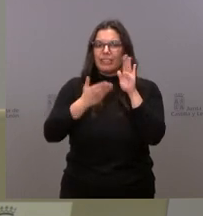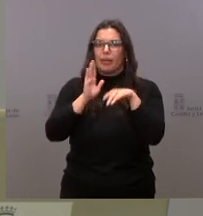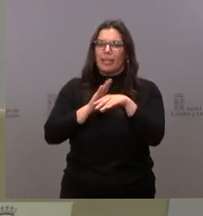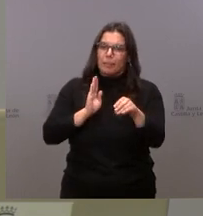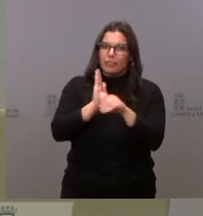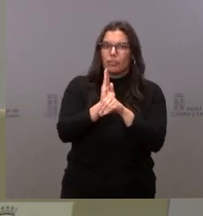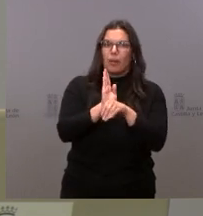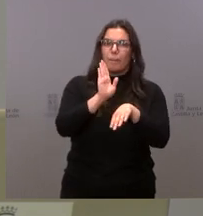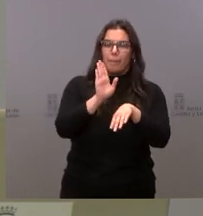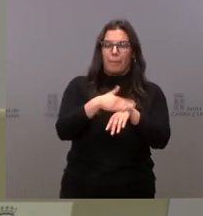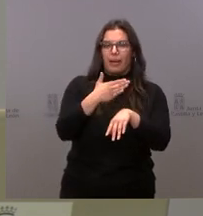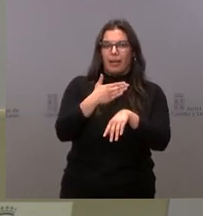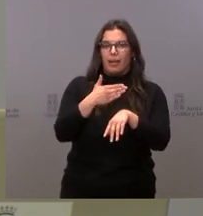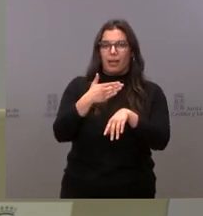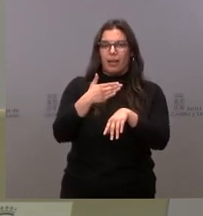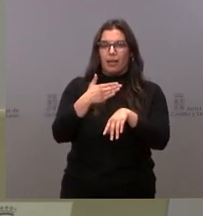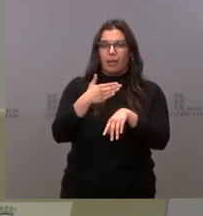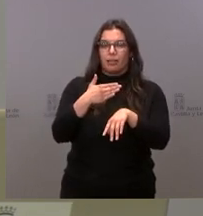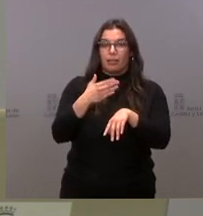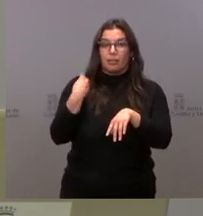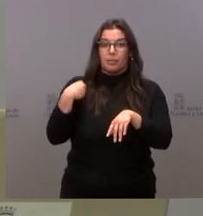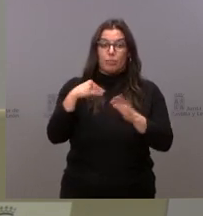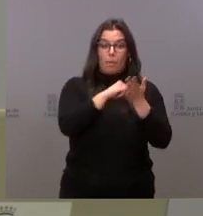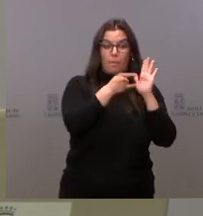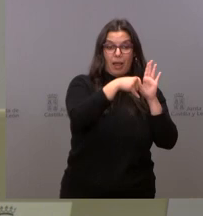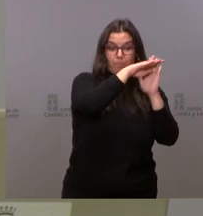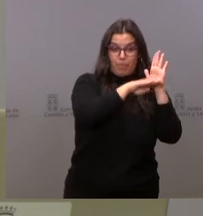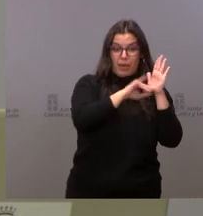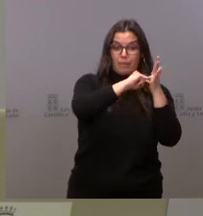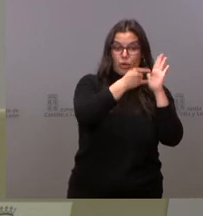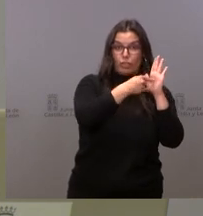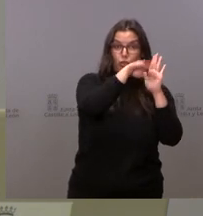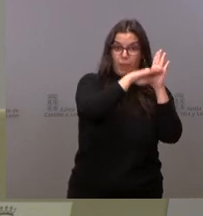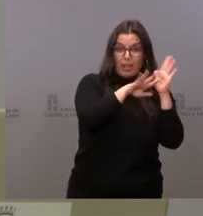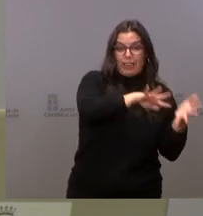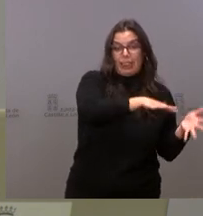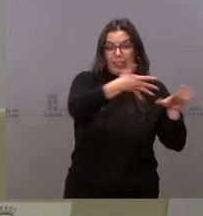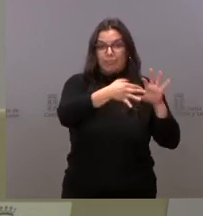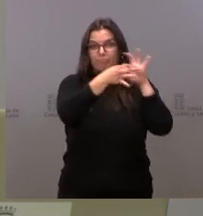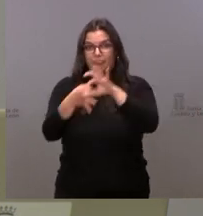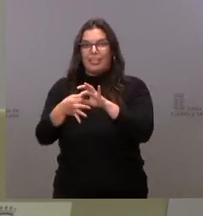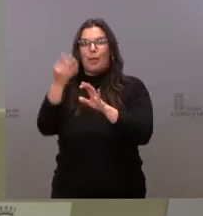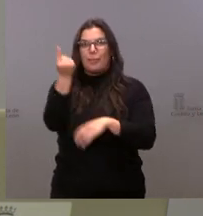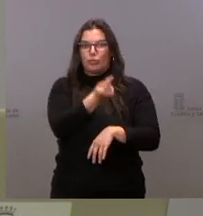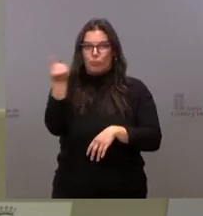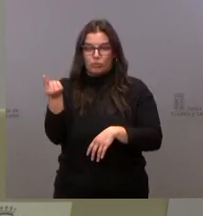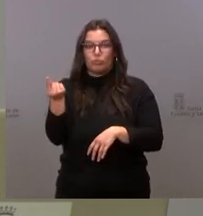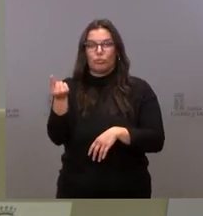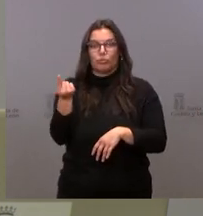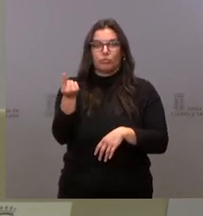para hacer efectivos los proyectos que figuran en ese plan Soria. Y eso ha hecho que